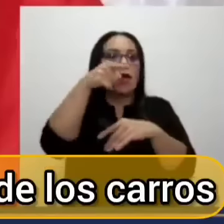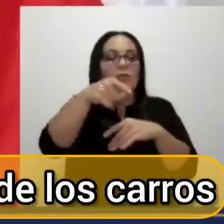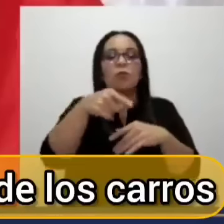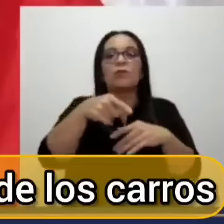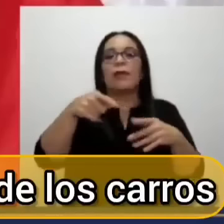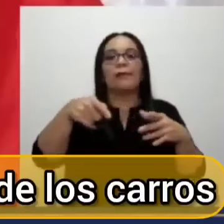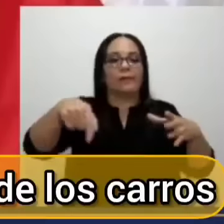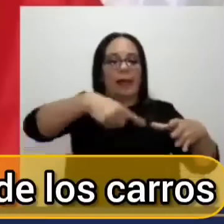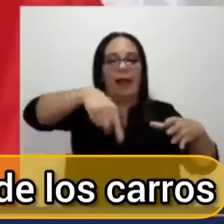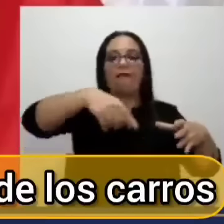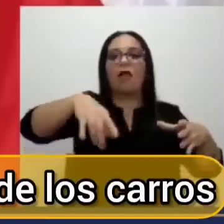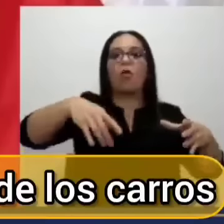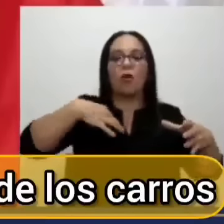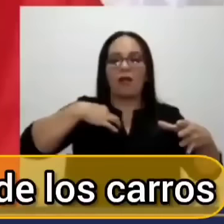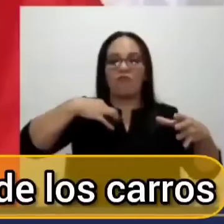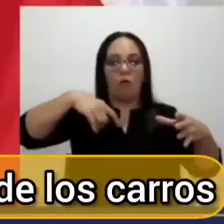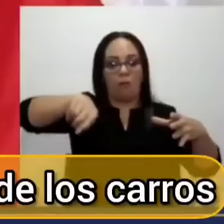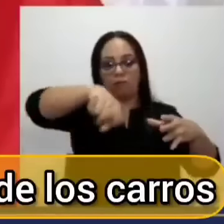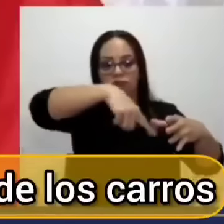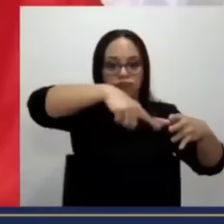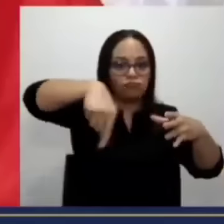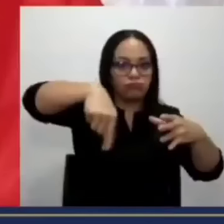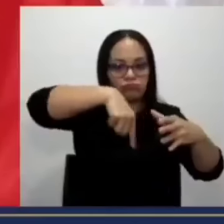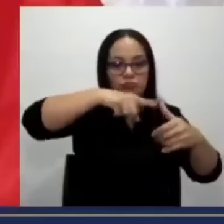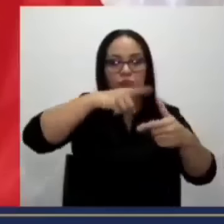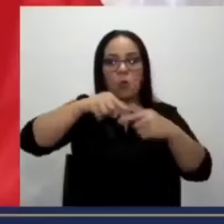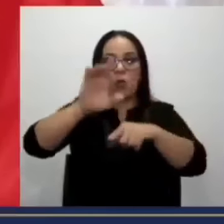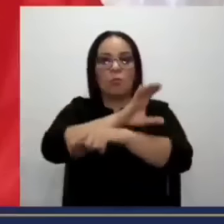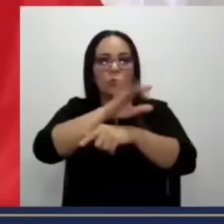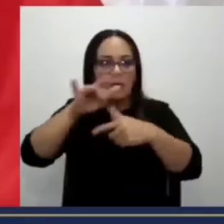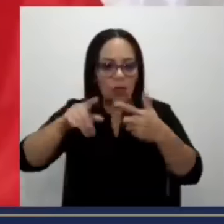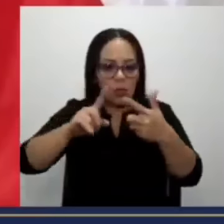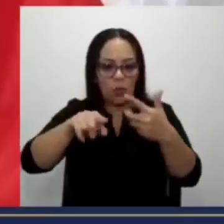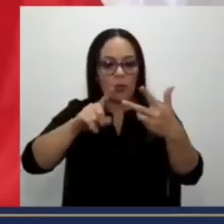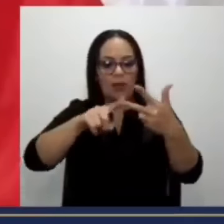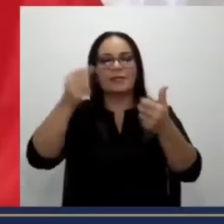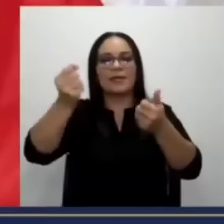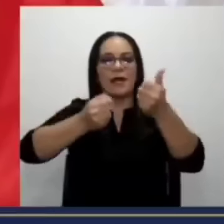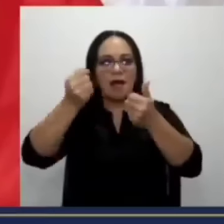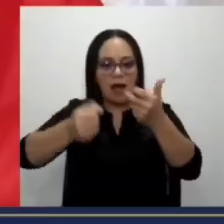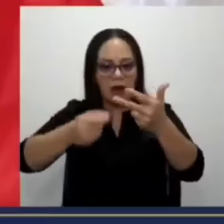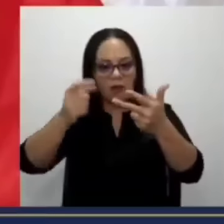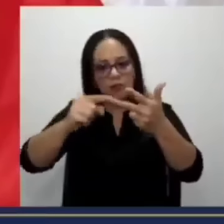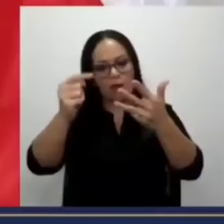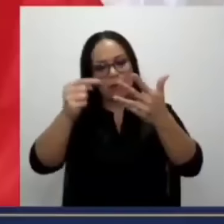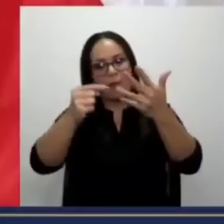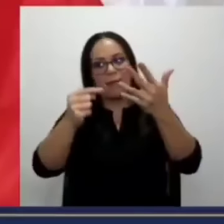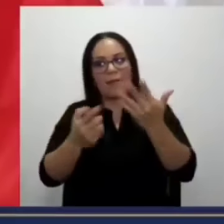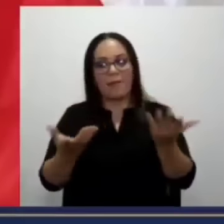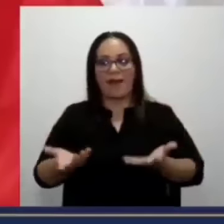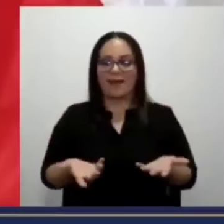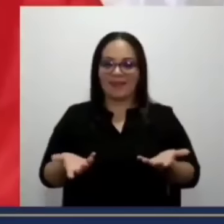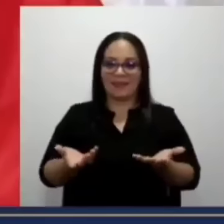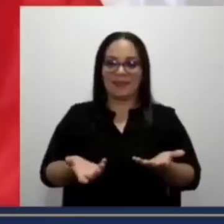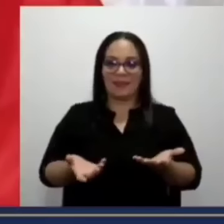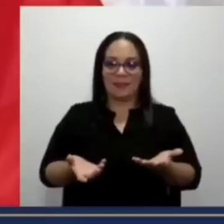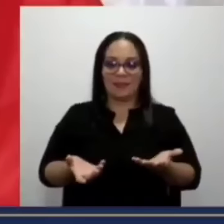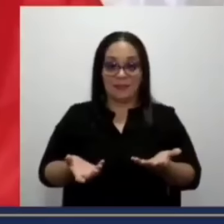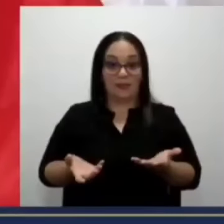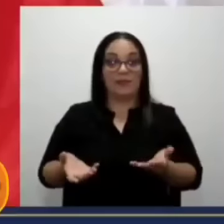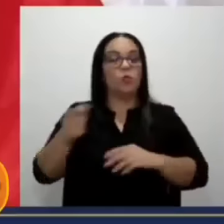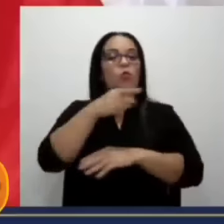ropa inteligentes, de los carros. Mencione usted un producto hoy y la